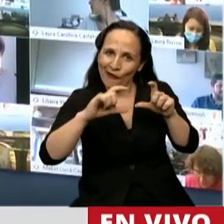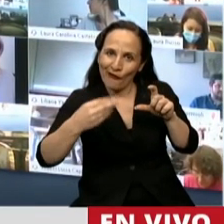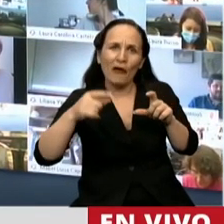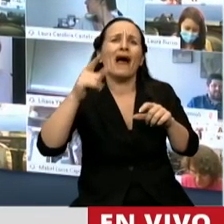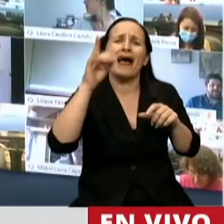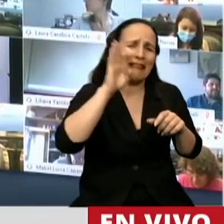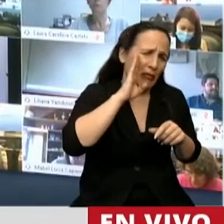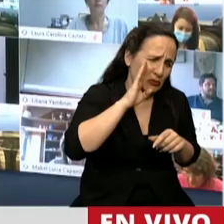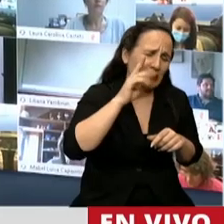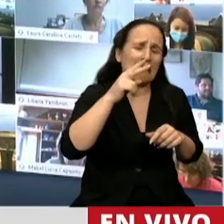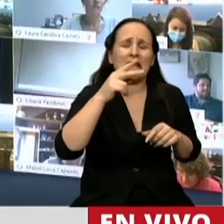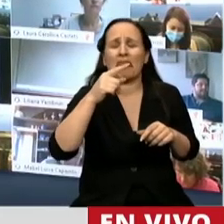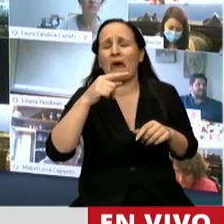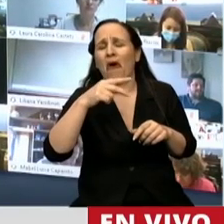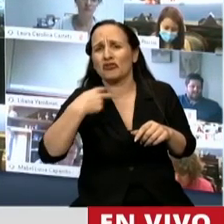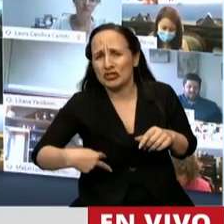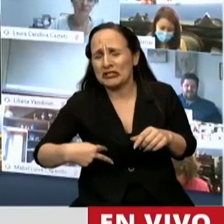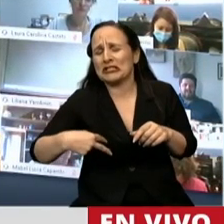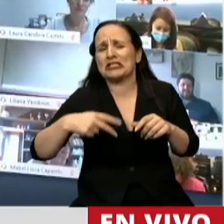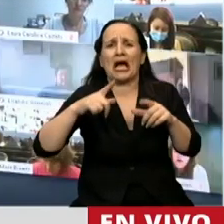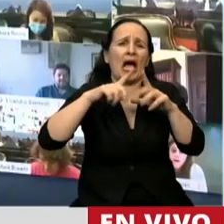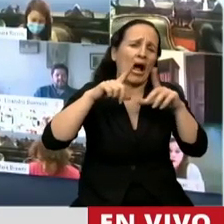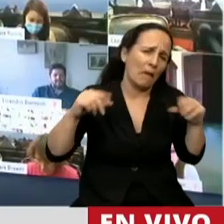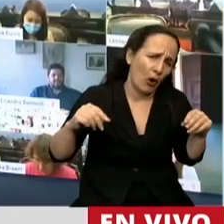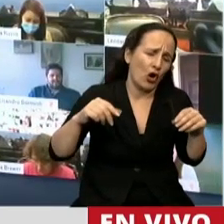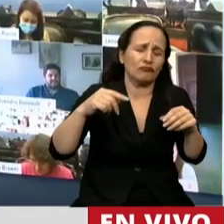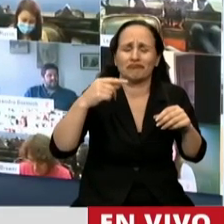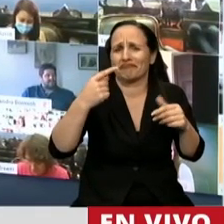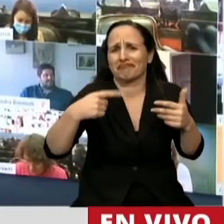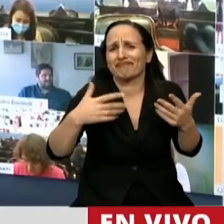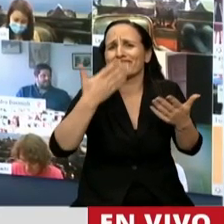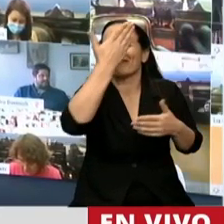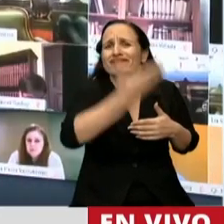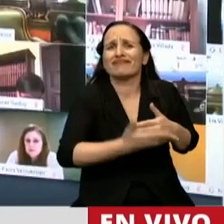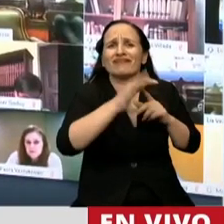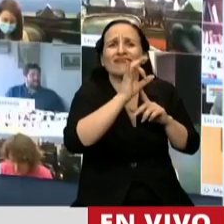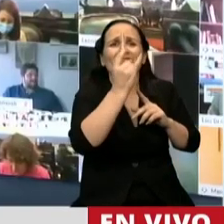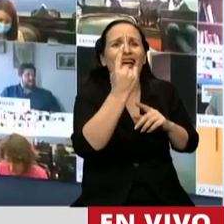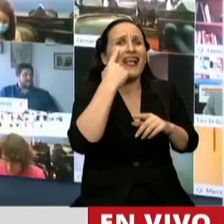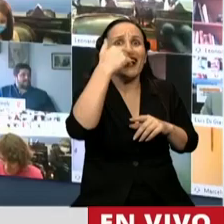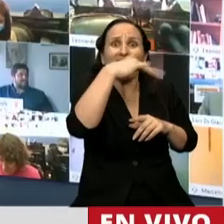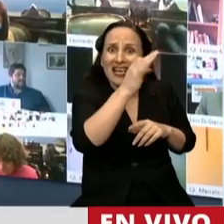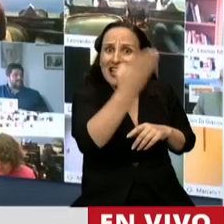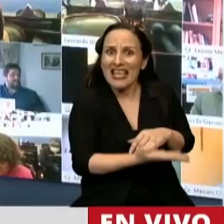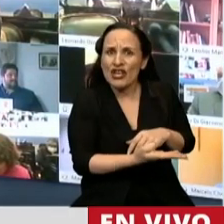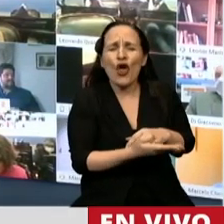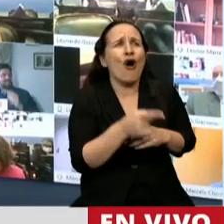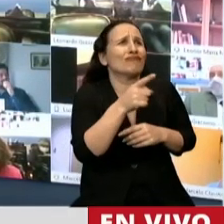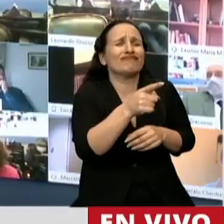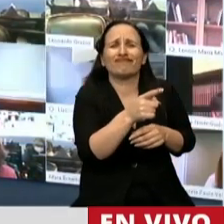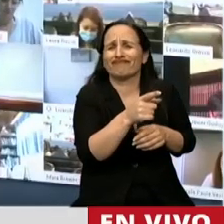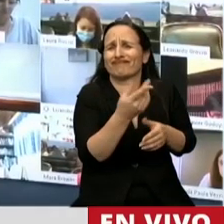Unidos, a China, a Japón. Quino fue un artista comprometido y a través de sus